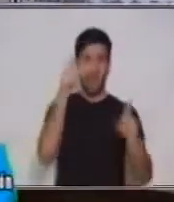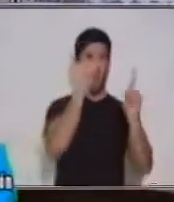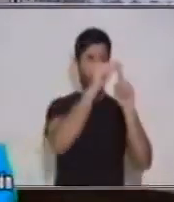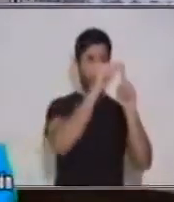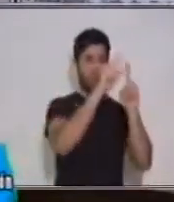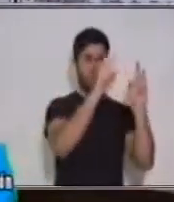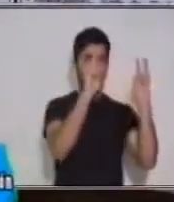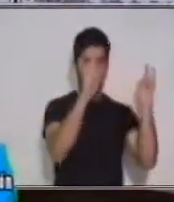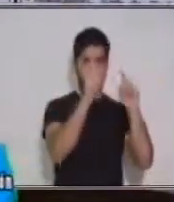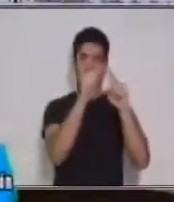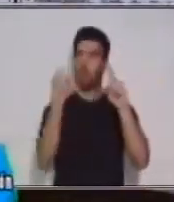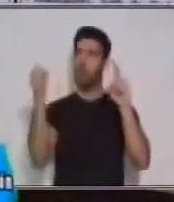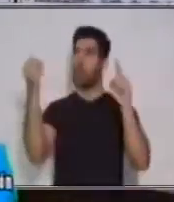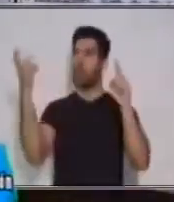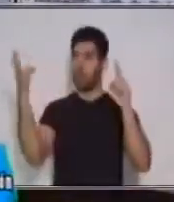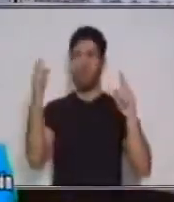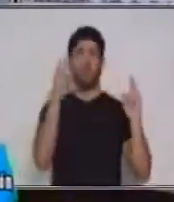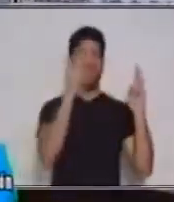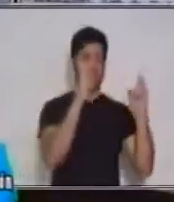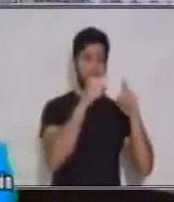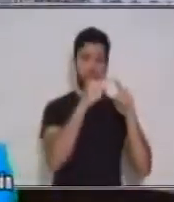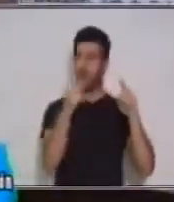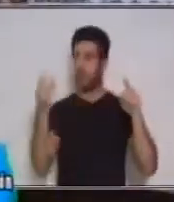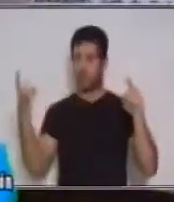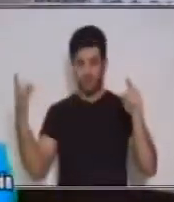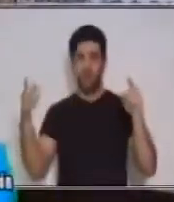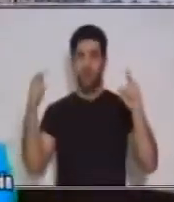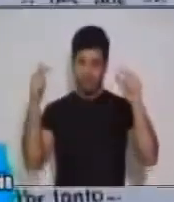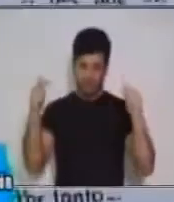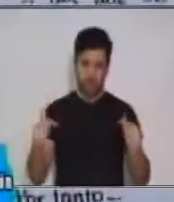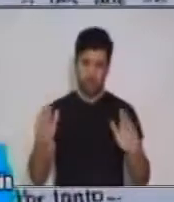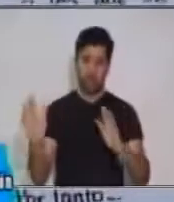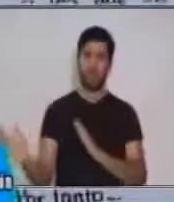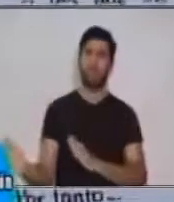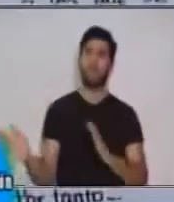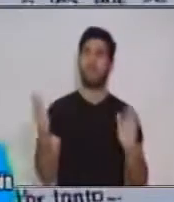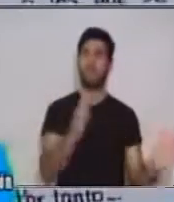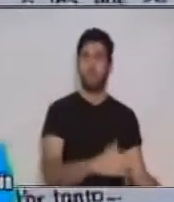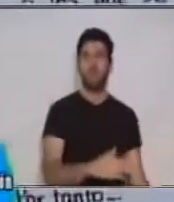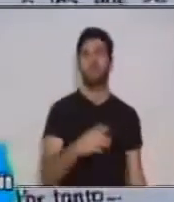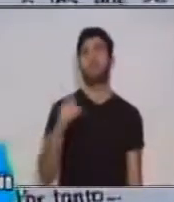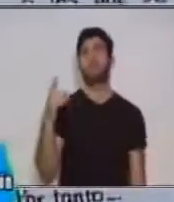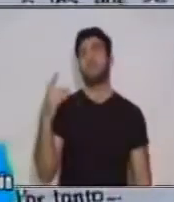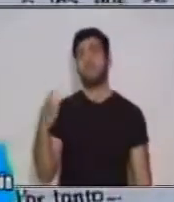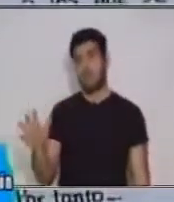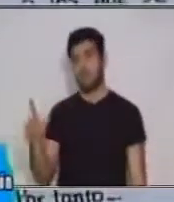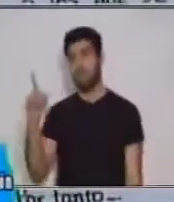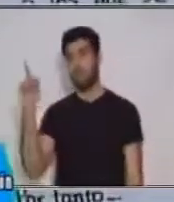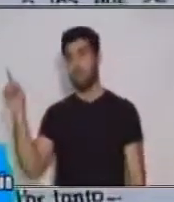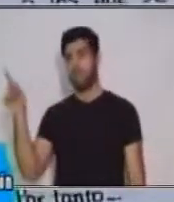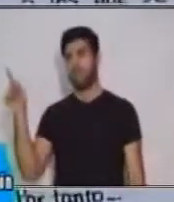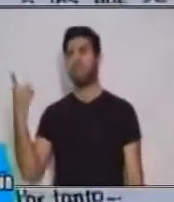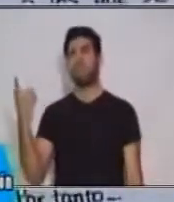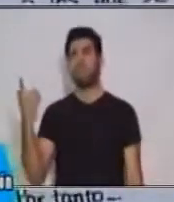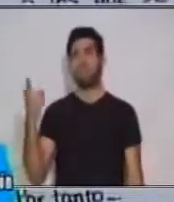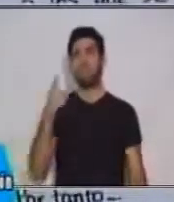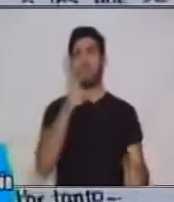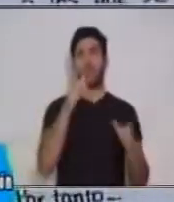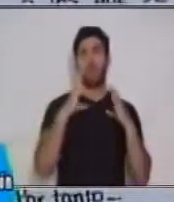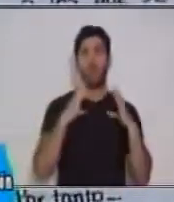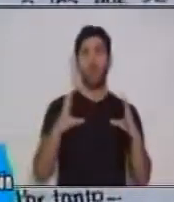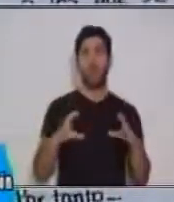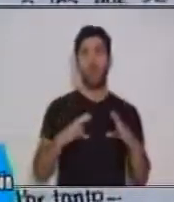resalten más. Luego vamos al desarrollo. El desarrollo, también llamado como cuerpo